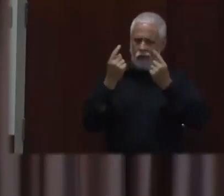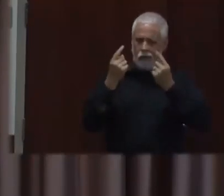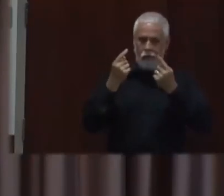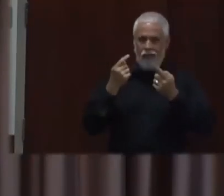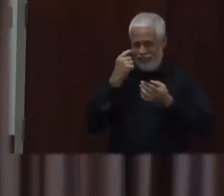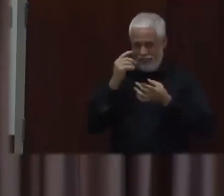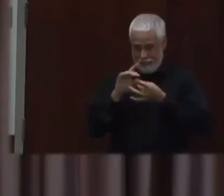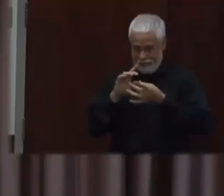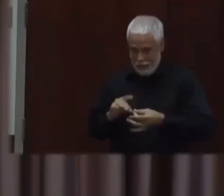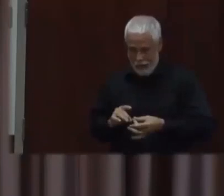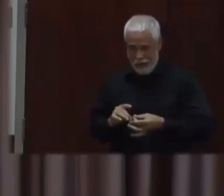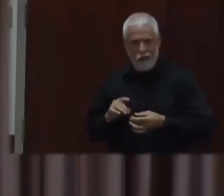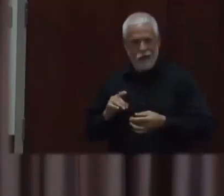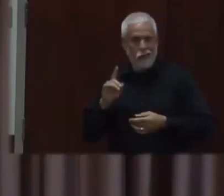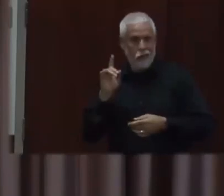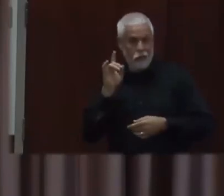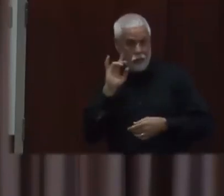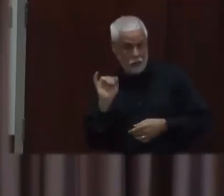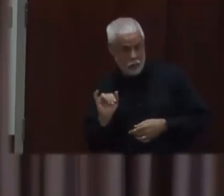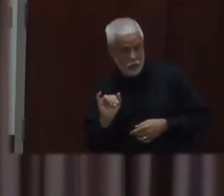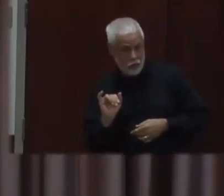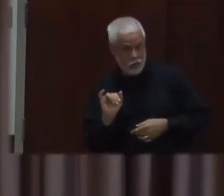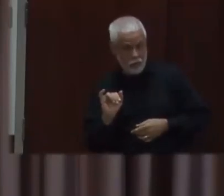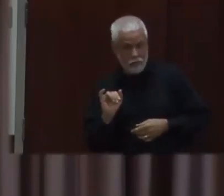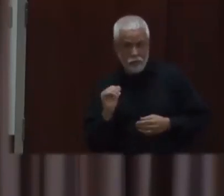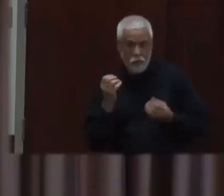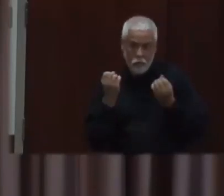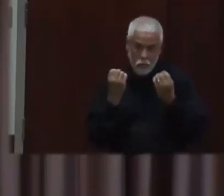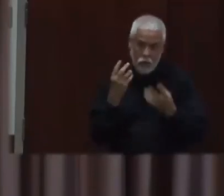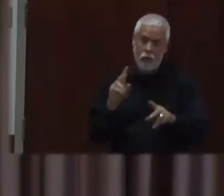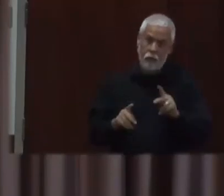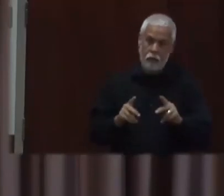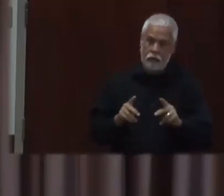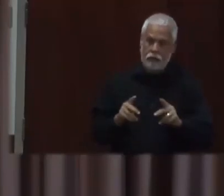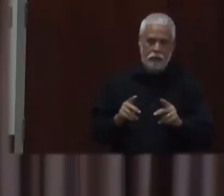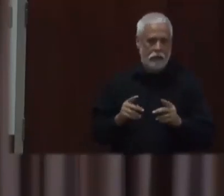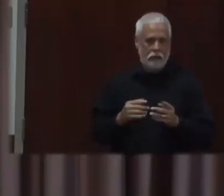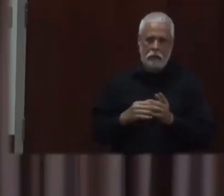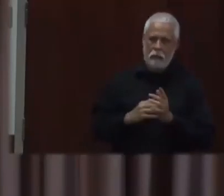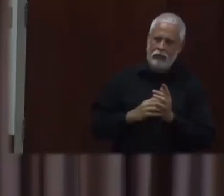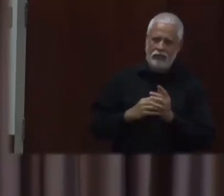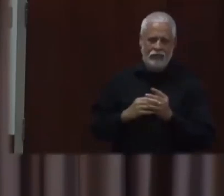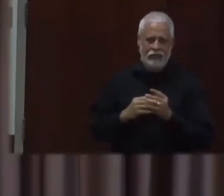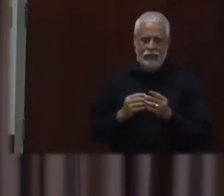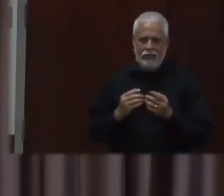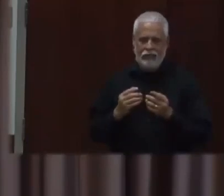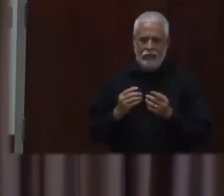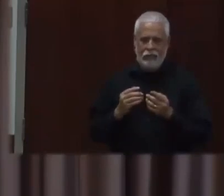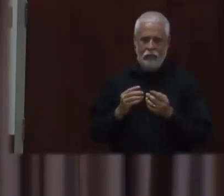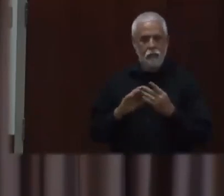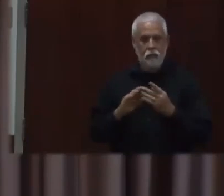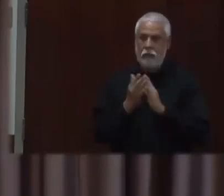gravemente mal. Entonces, ¿algo que compartieran acerca